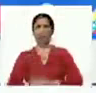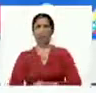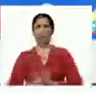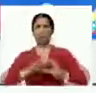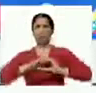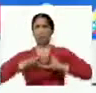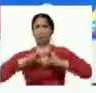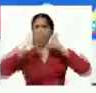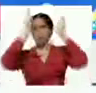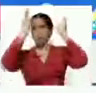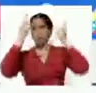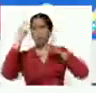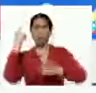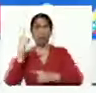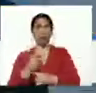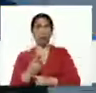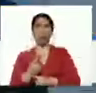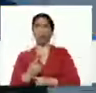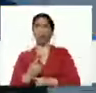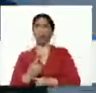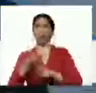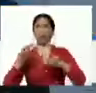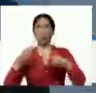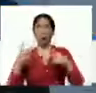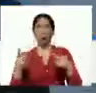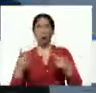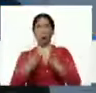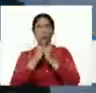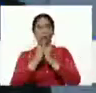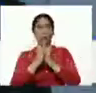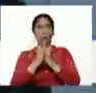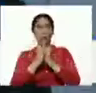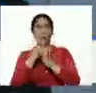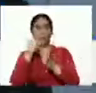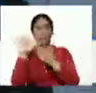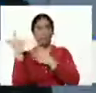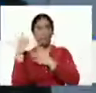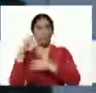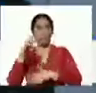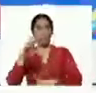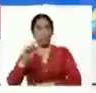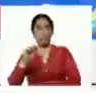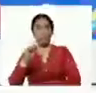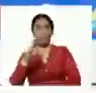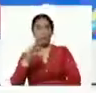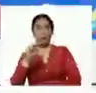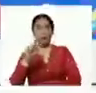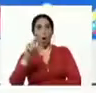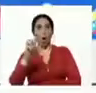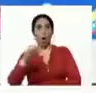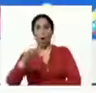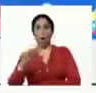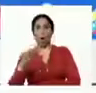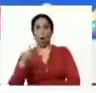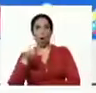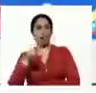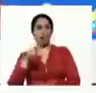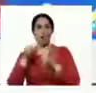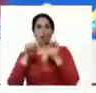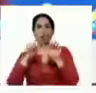llanero tiene que adaptarse escalona bueno ustedes quedaron a la antigua a la romana